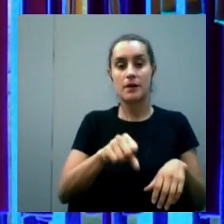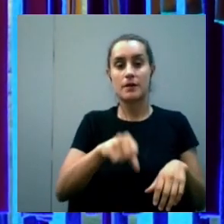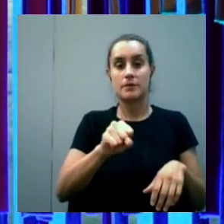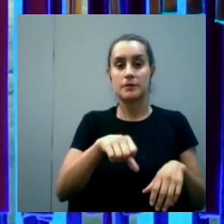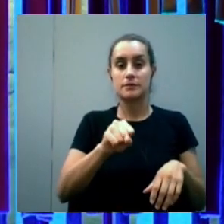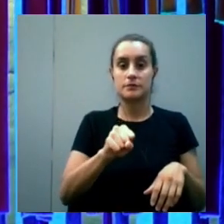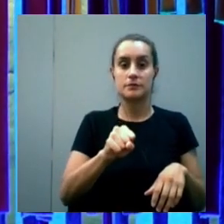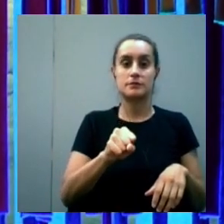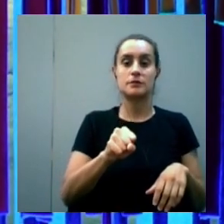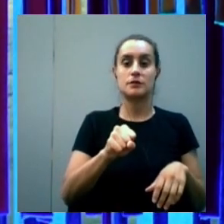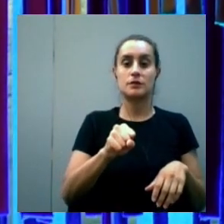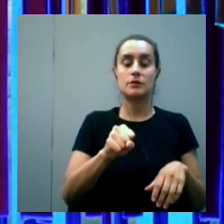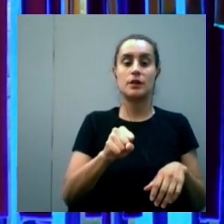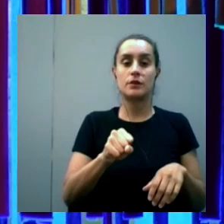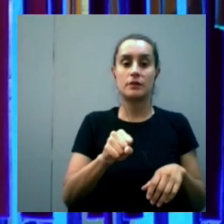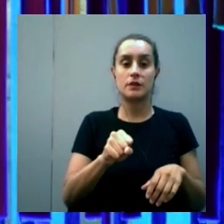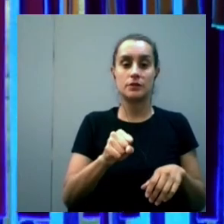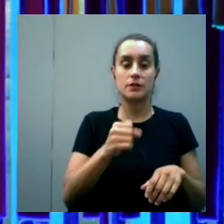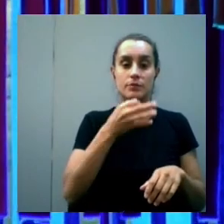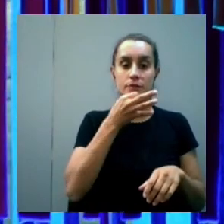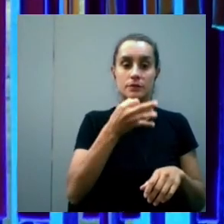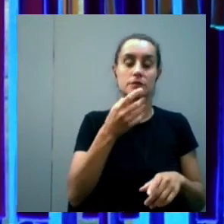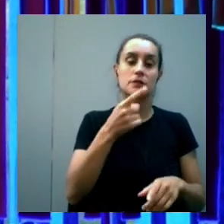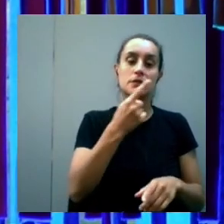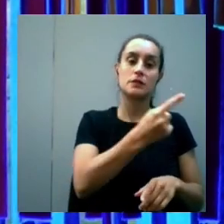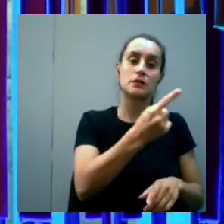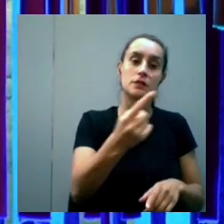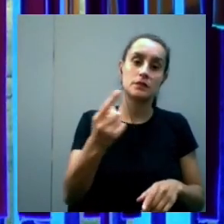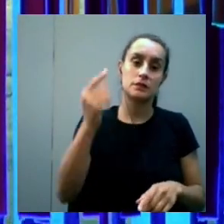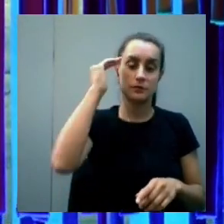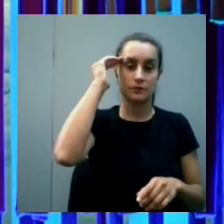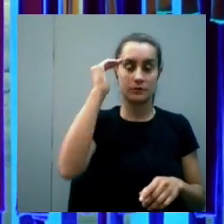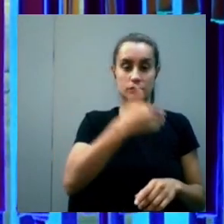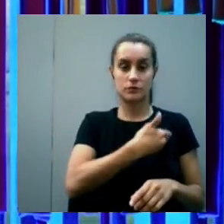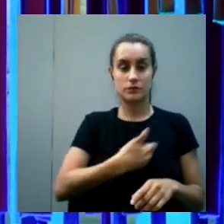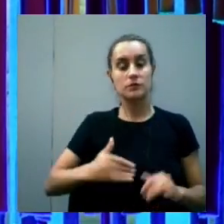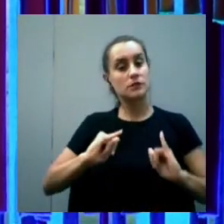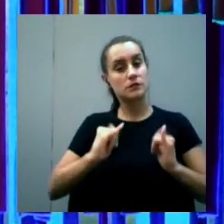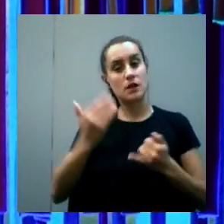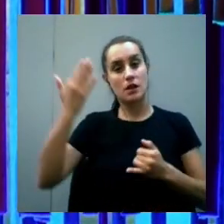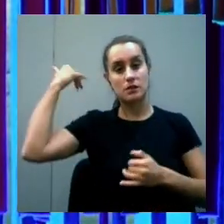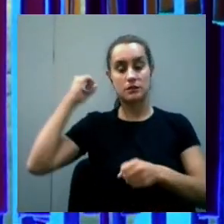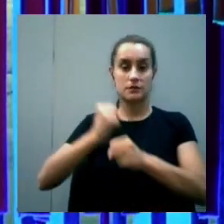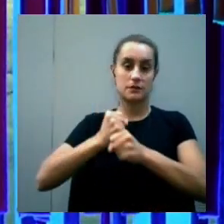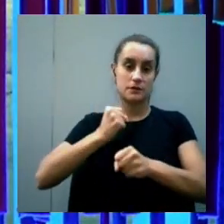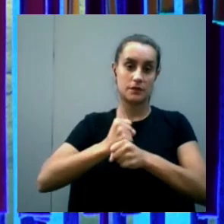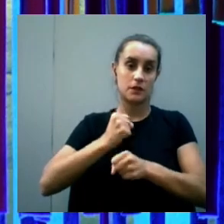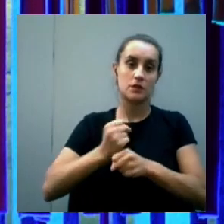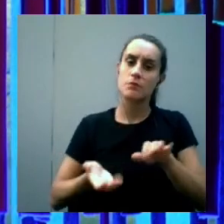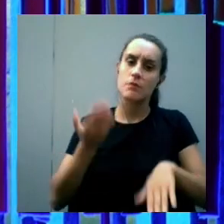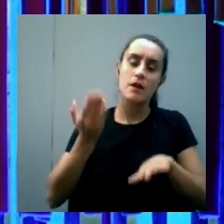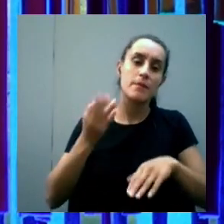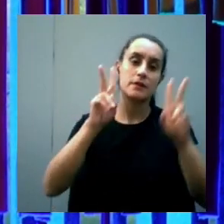dependerá un poco los conocimientos de cada docente ya se venía trabajando también más temas en sí que